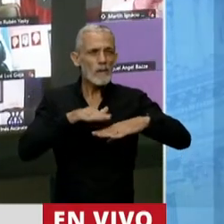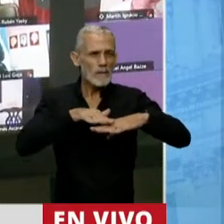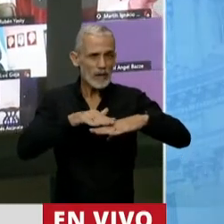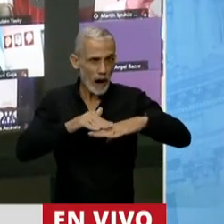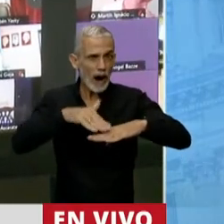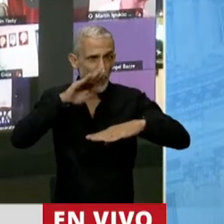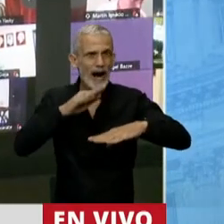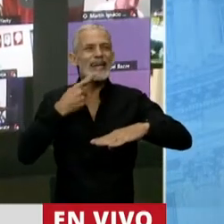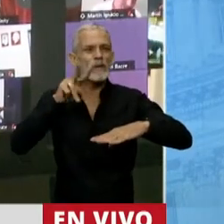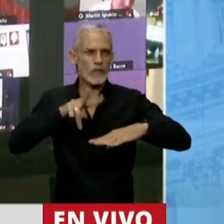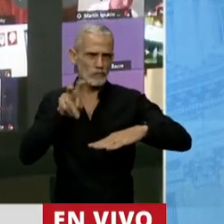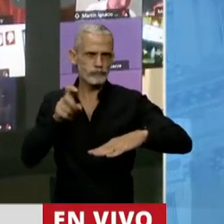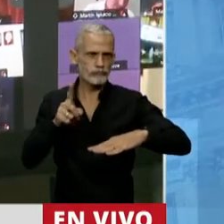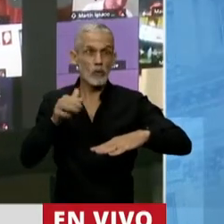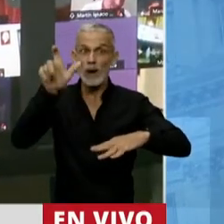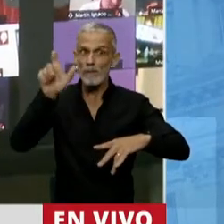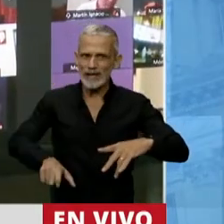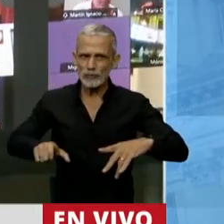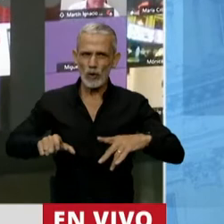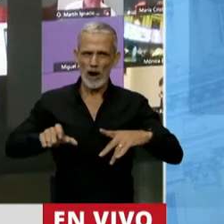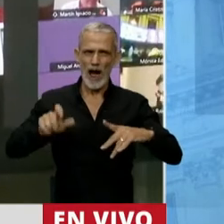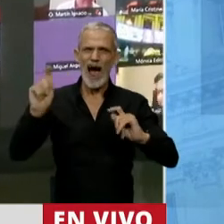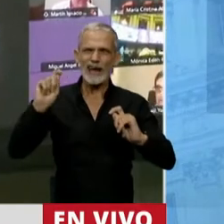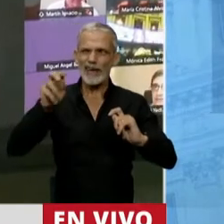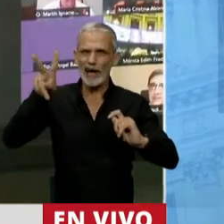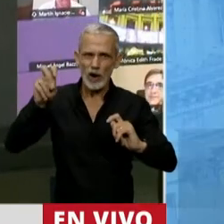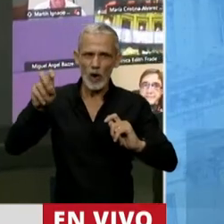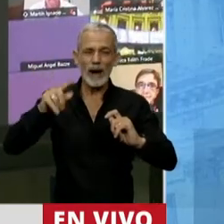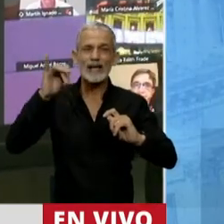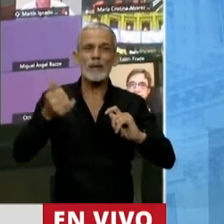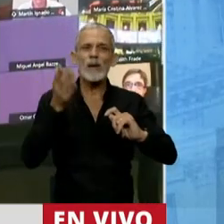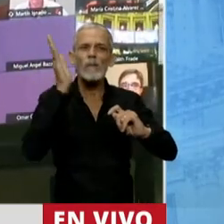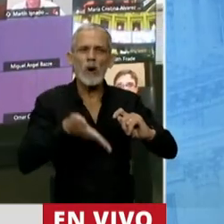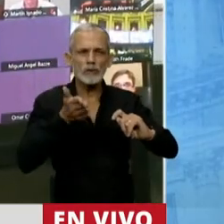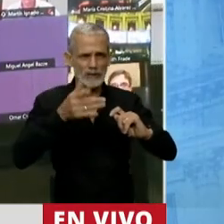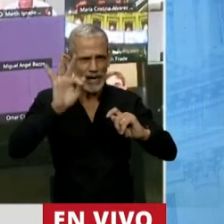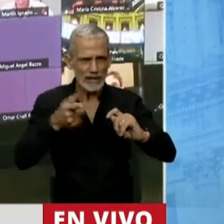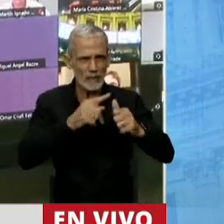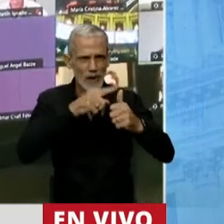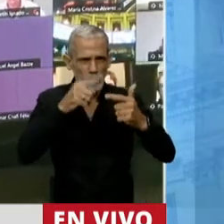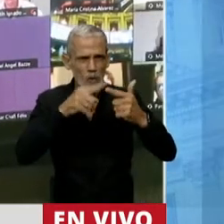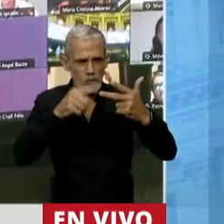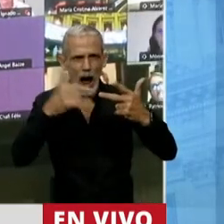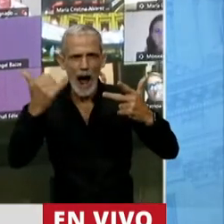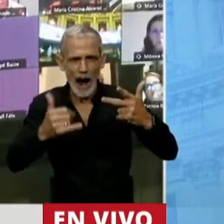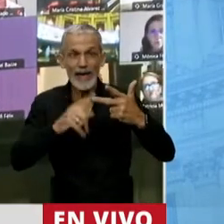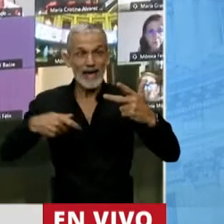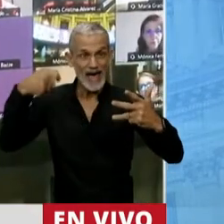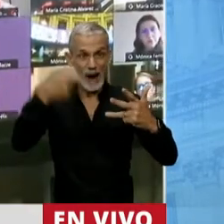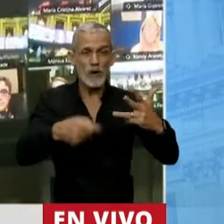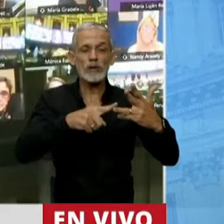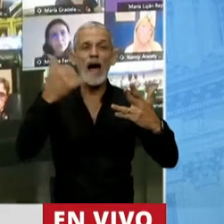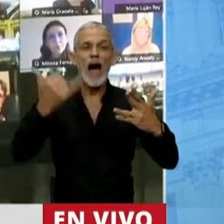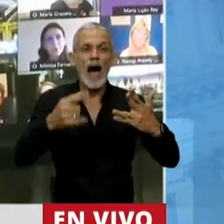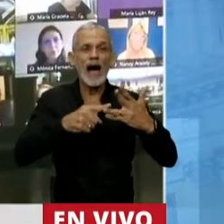este aporte tiene un sujeto imponible, este aporte tiene una alícuota a imponer y este aporte